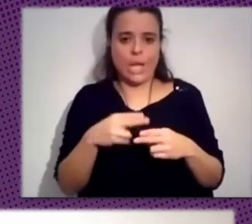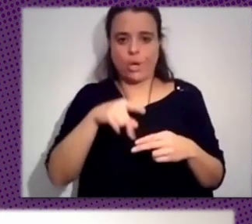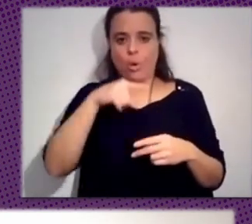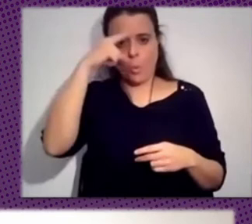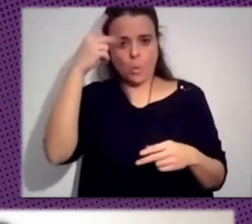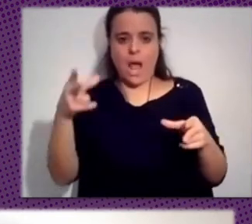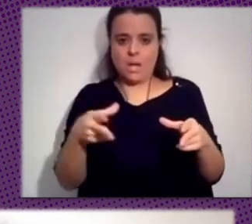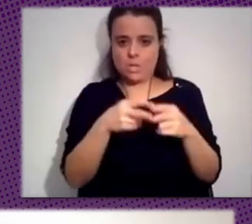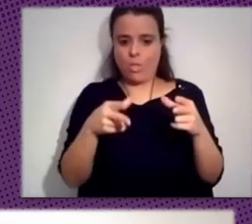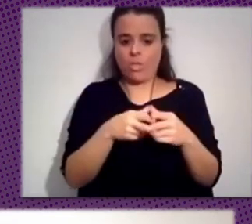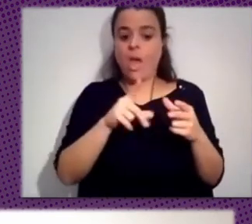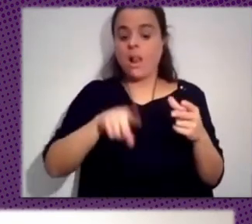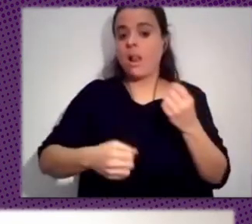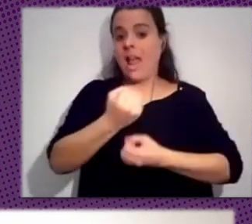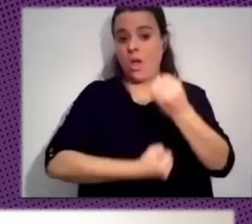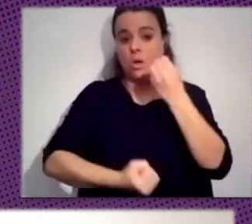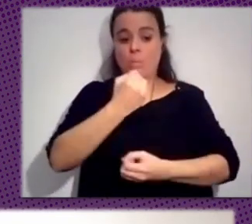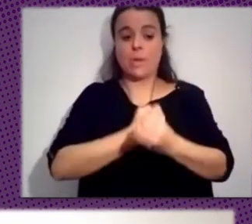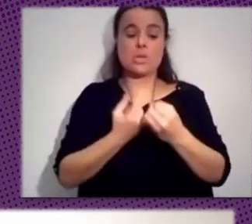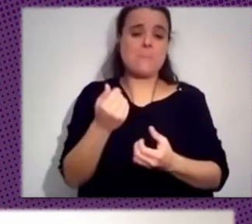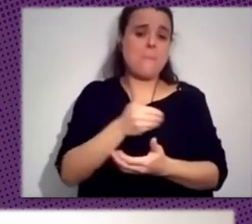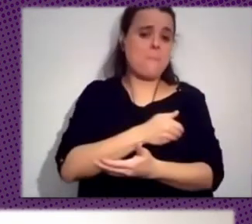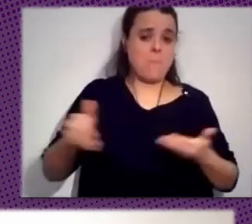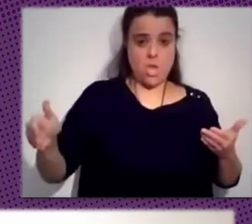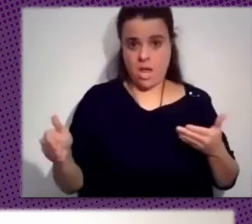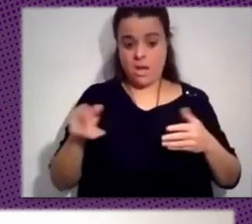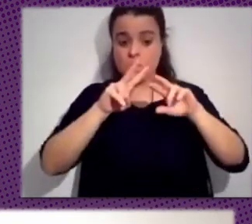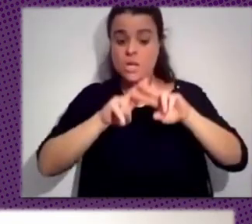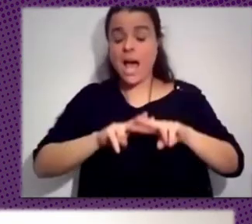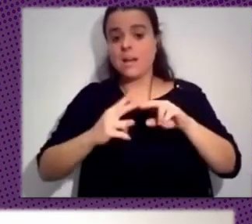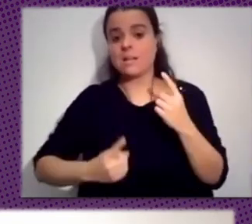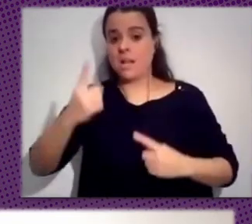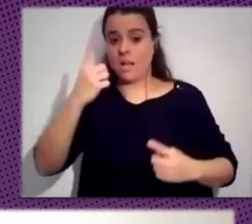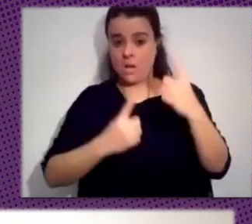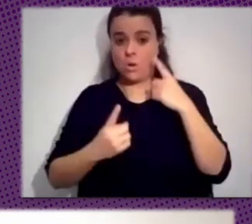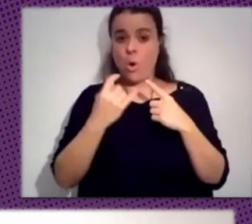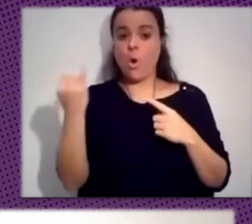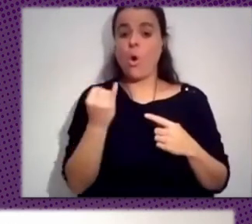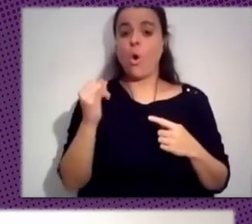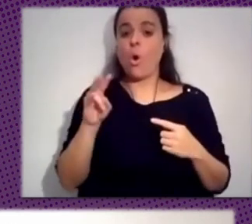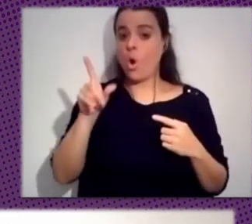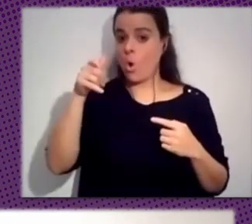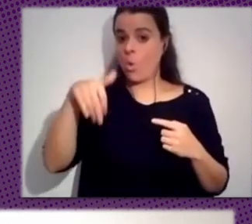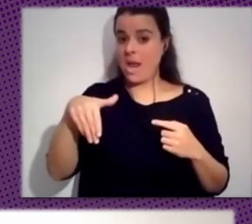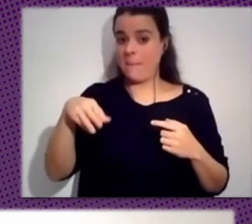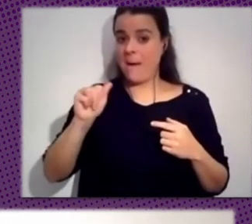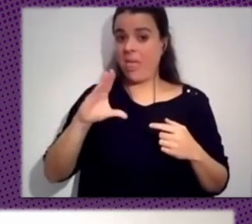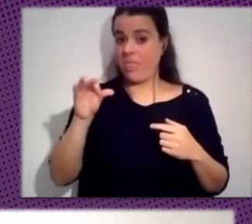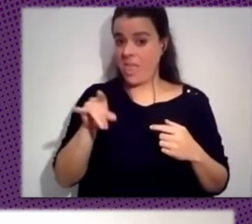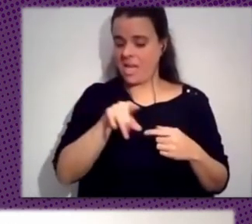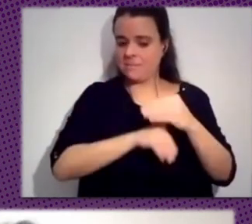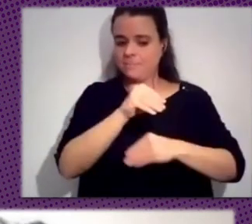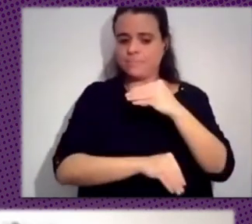y económicos millonarios. En algunos análisis que ha hecho Julián Macías, pues él evidencia, no nada más